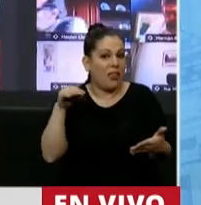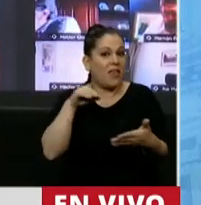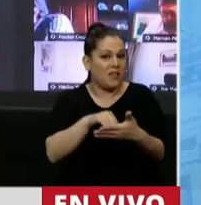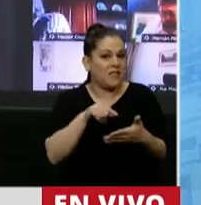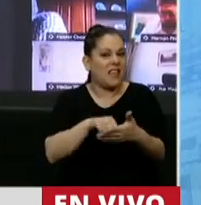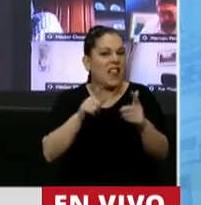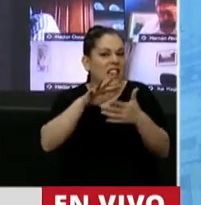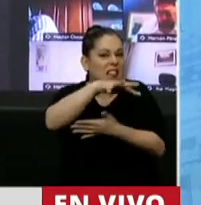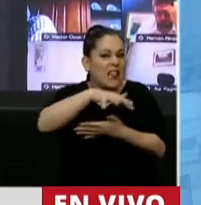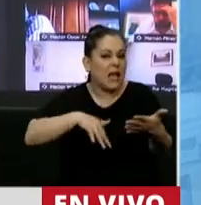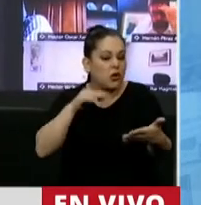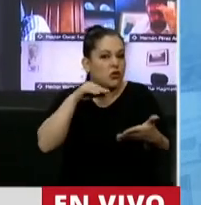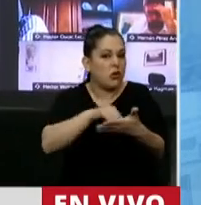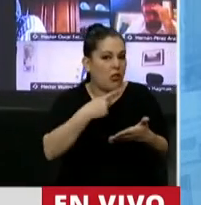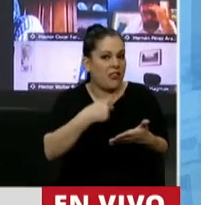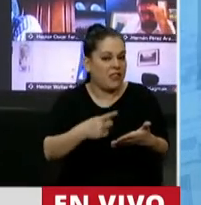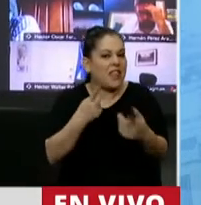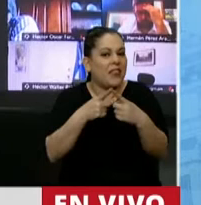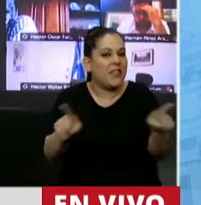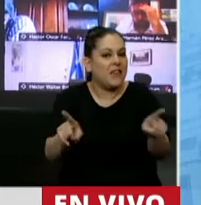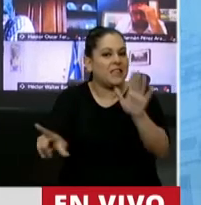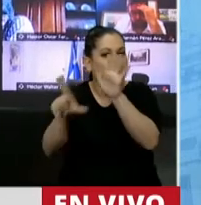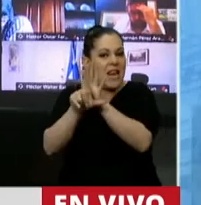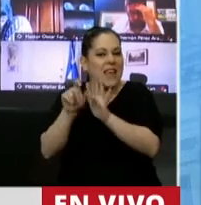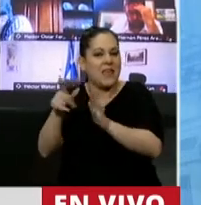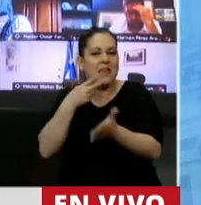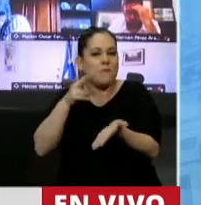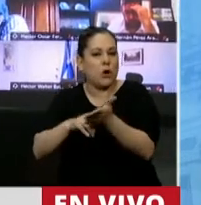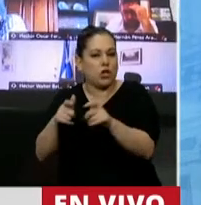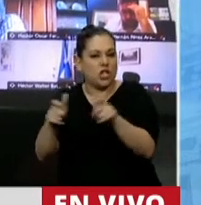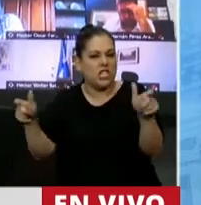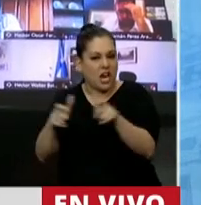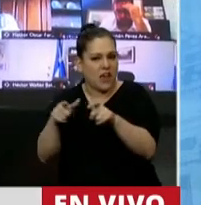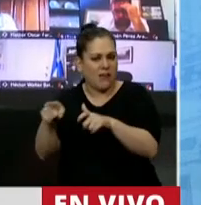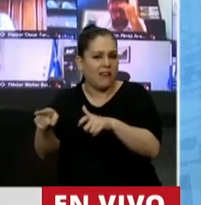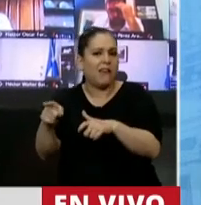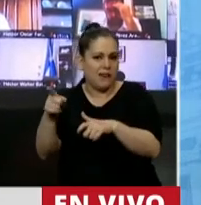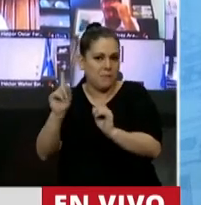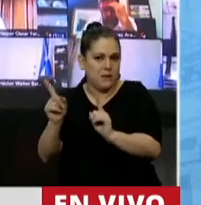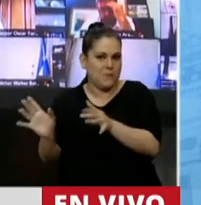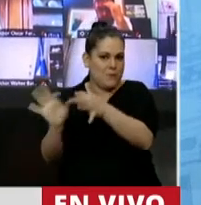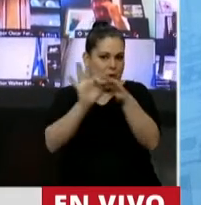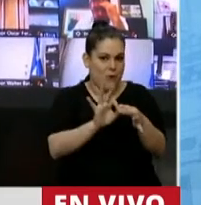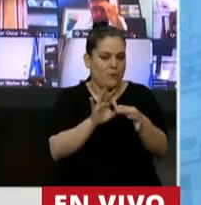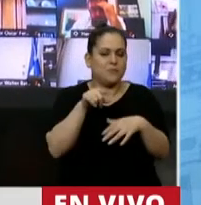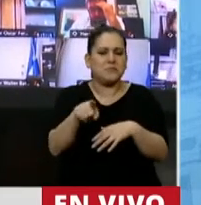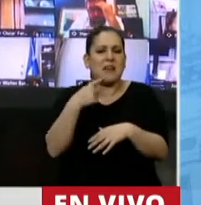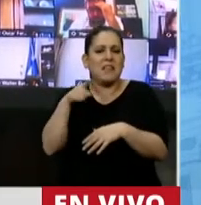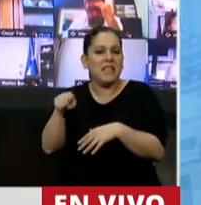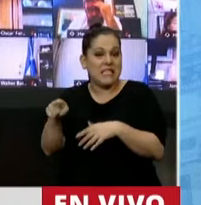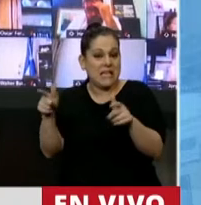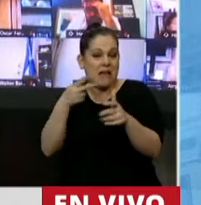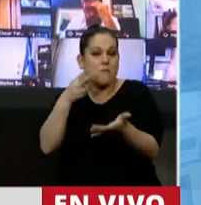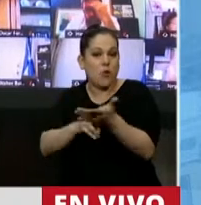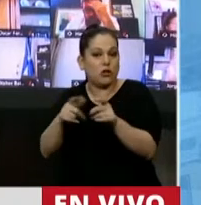el texto. A diferencia de la ley del impuesto al cheque, que lo traen a colación, que decía que era